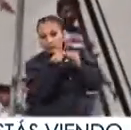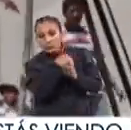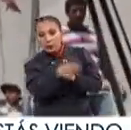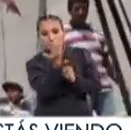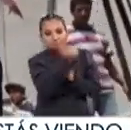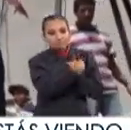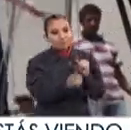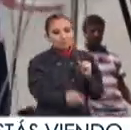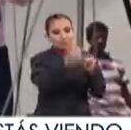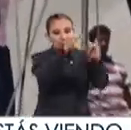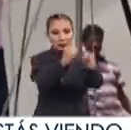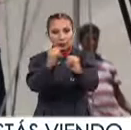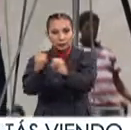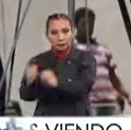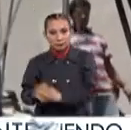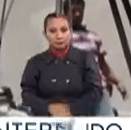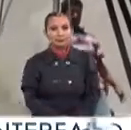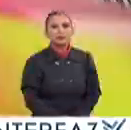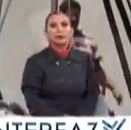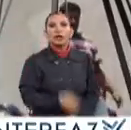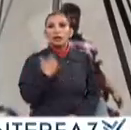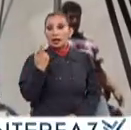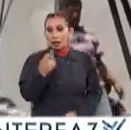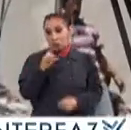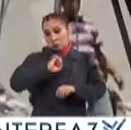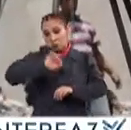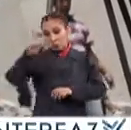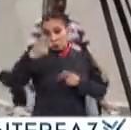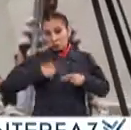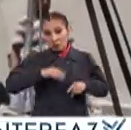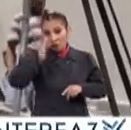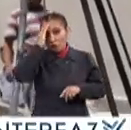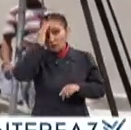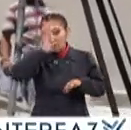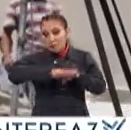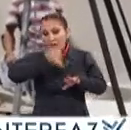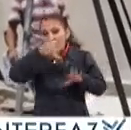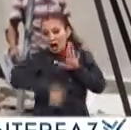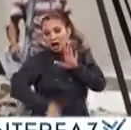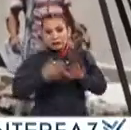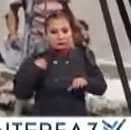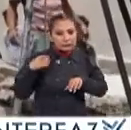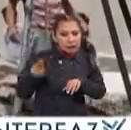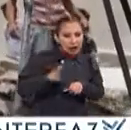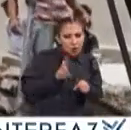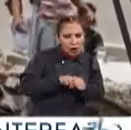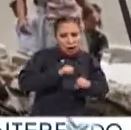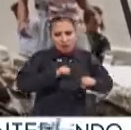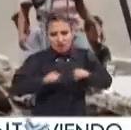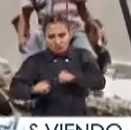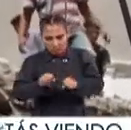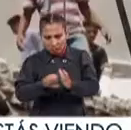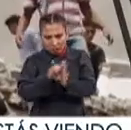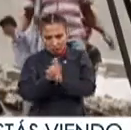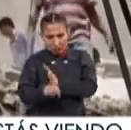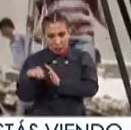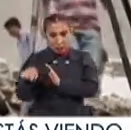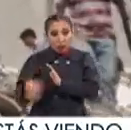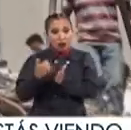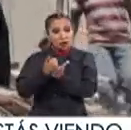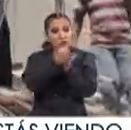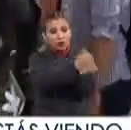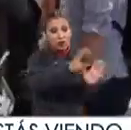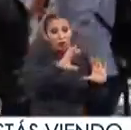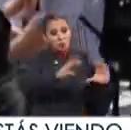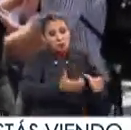y aptitudes individuales De acuerdo a los expertos, conocer más sobre fenómenos naturales como los sismos permite